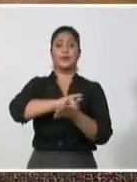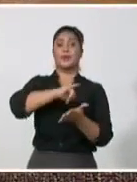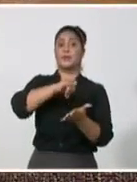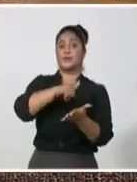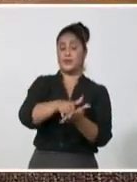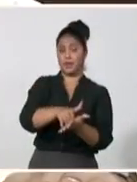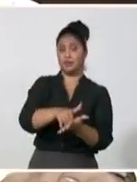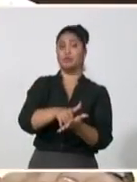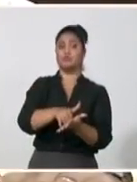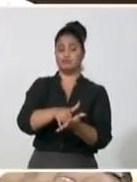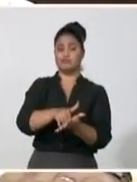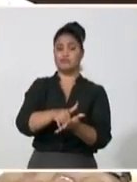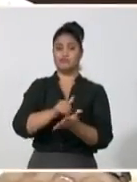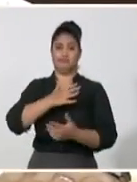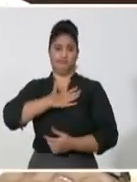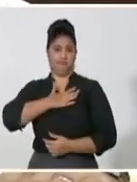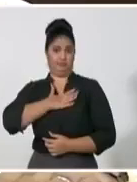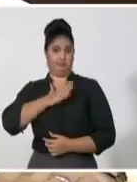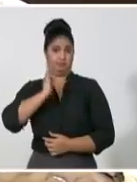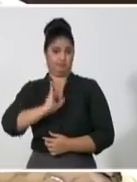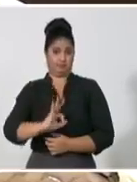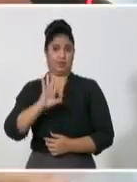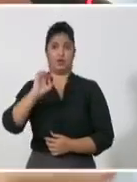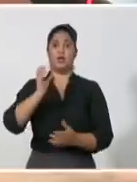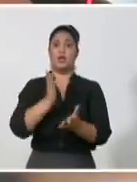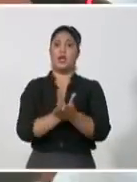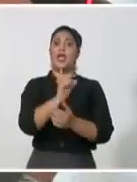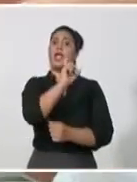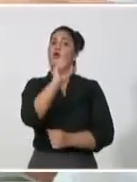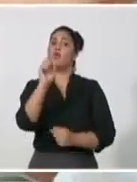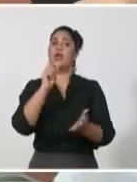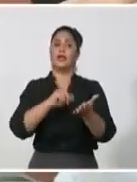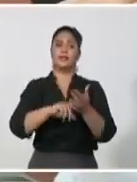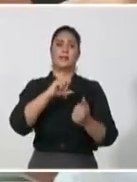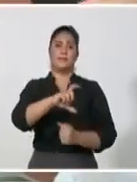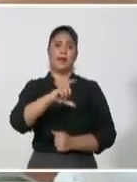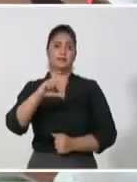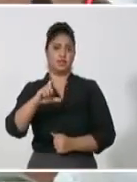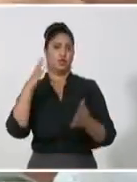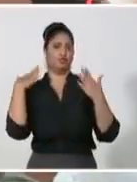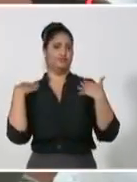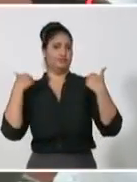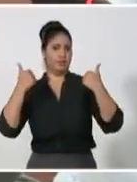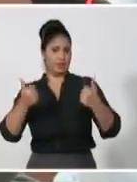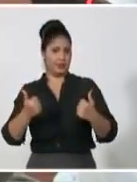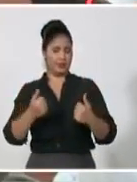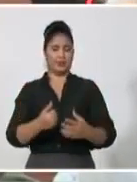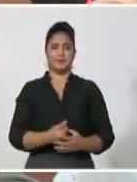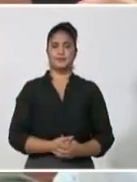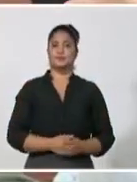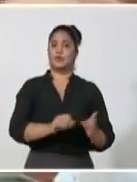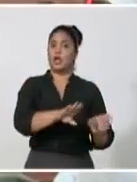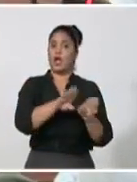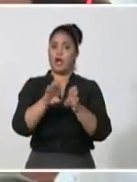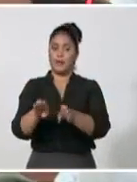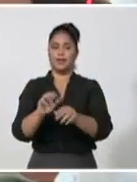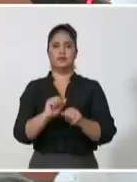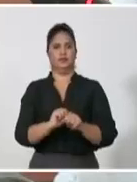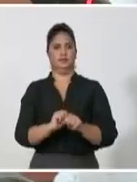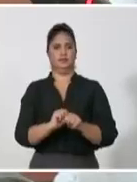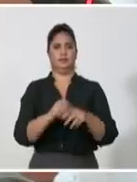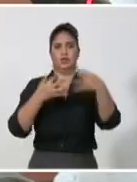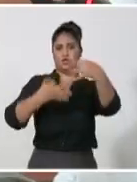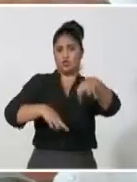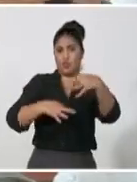Central y rectora de la Escuela Superior del Partido, Nico López. Hay precisiones en el documento sobre el papel de los jefes, no